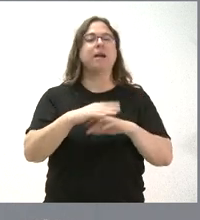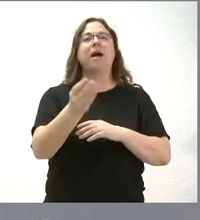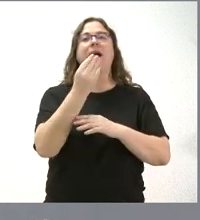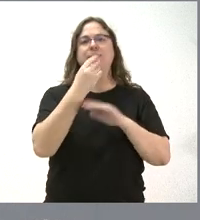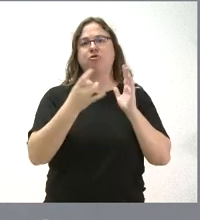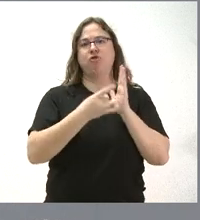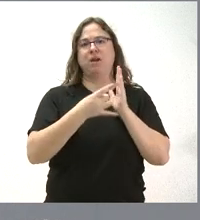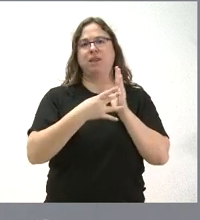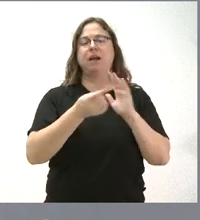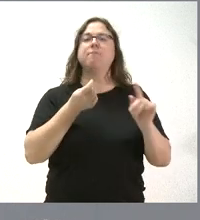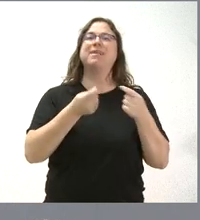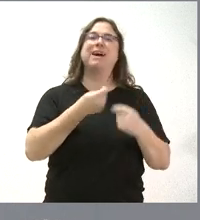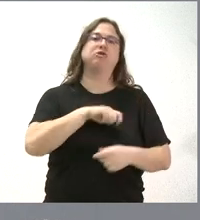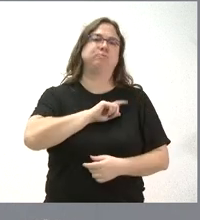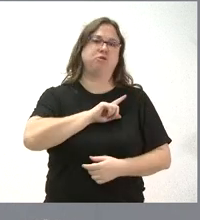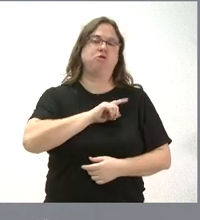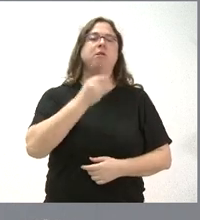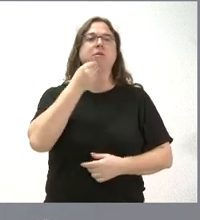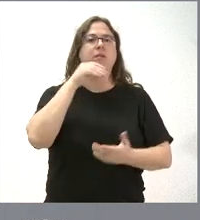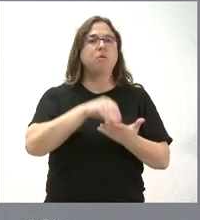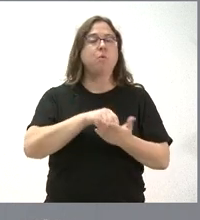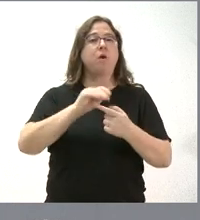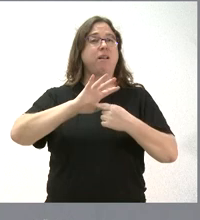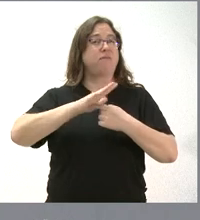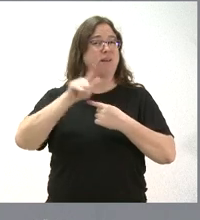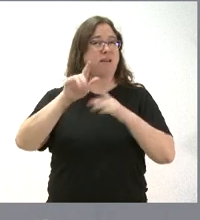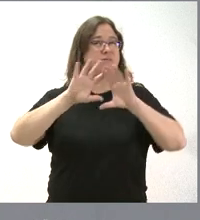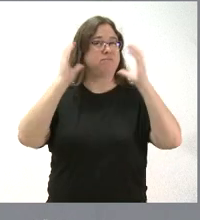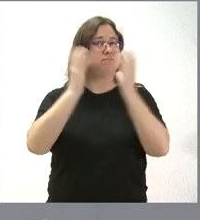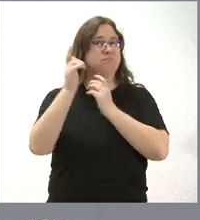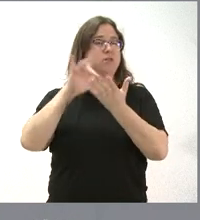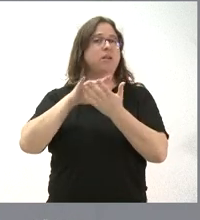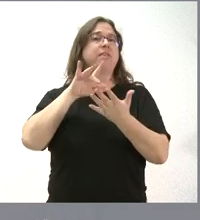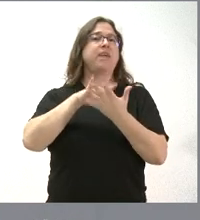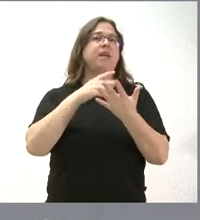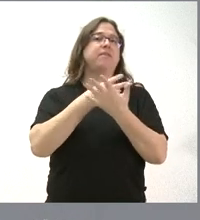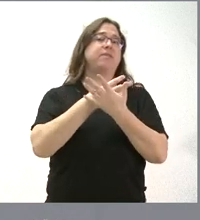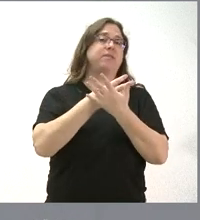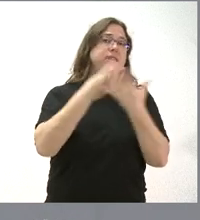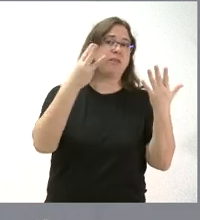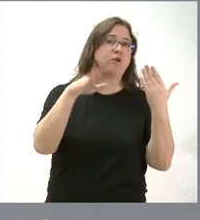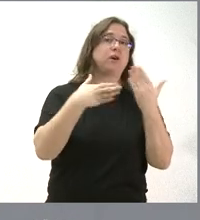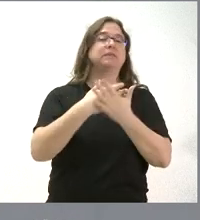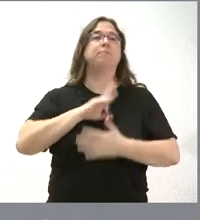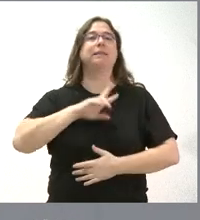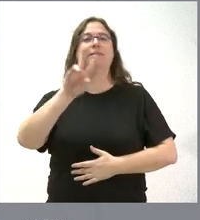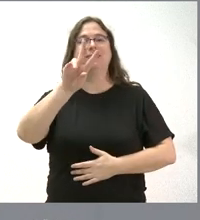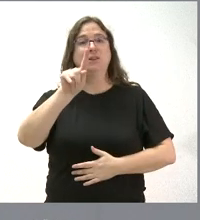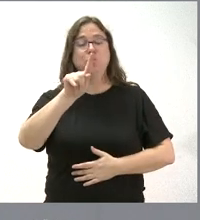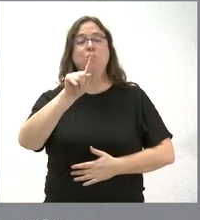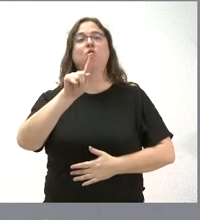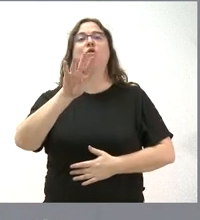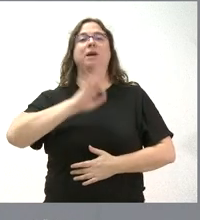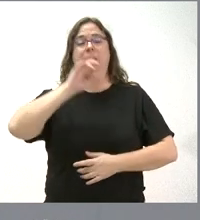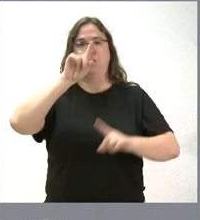de calidad en el mercado español. La feria internacional que se celebra en Barcelona tendrá lugar los días 18 a 21 de enero del año 2024.